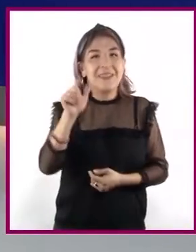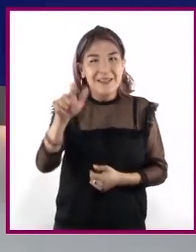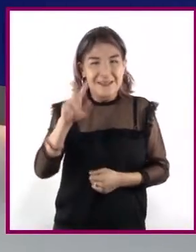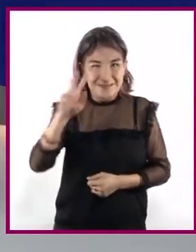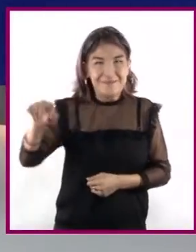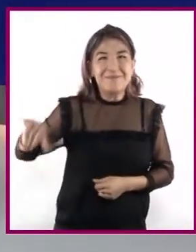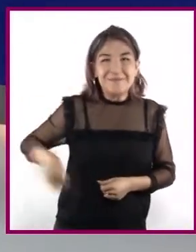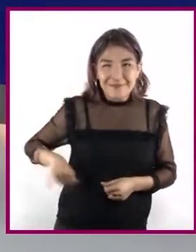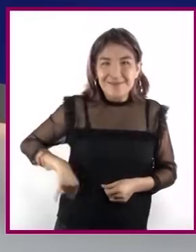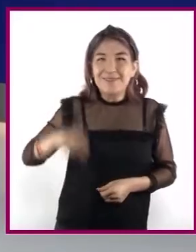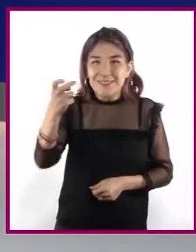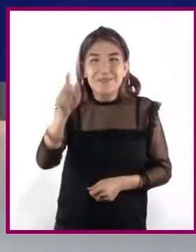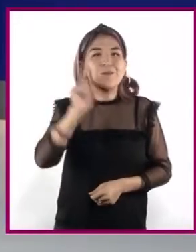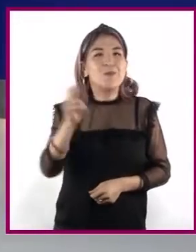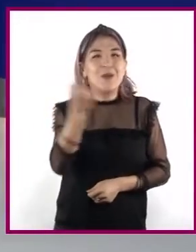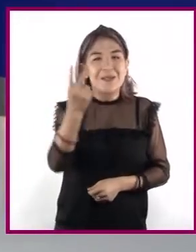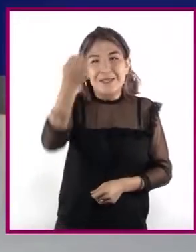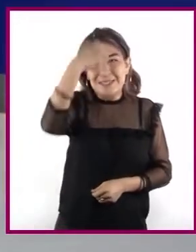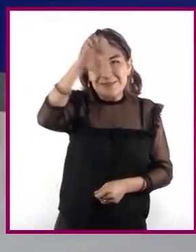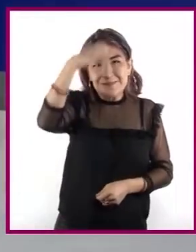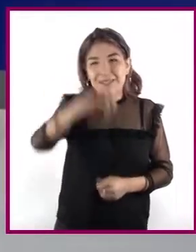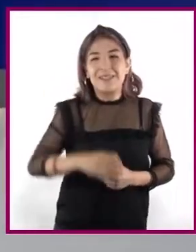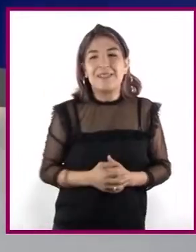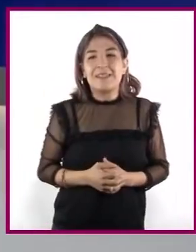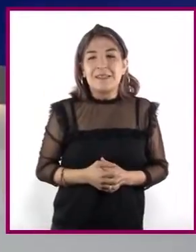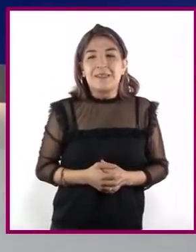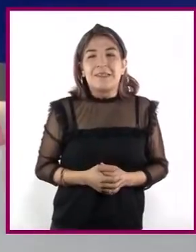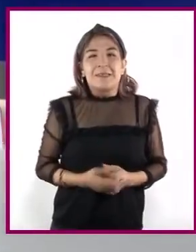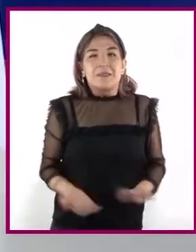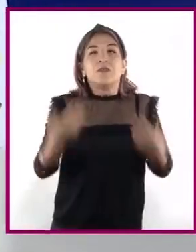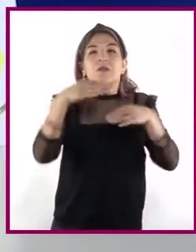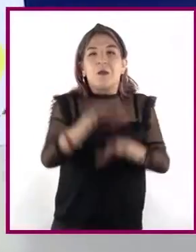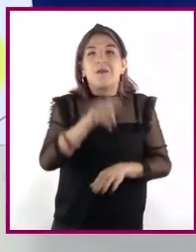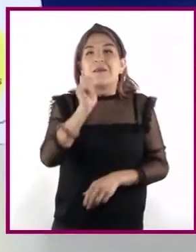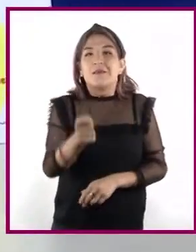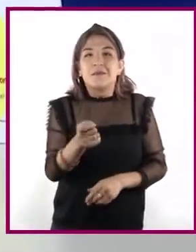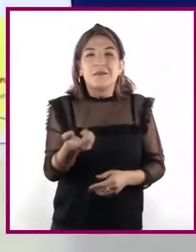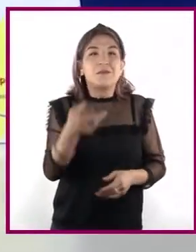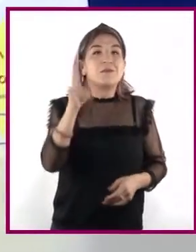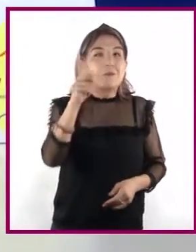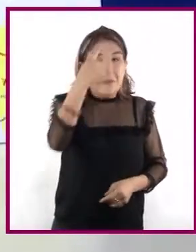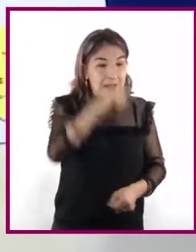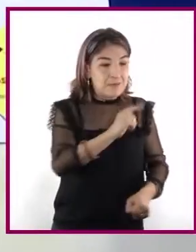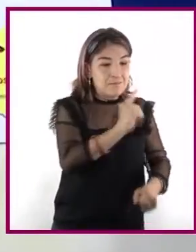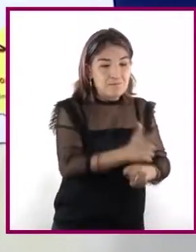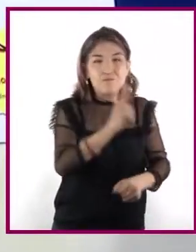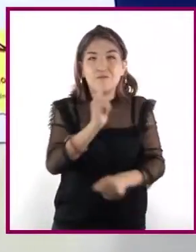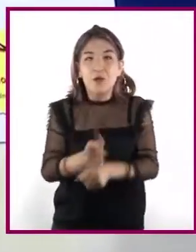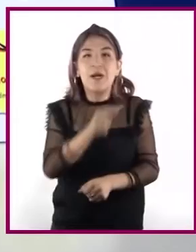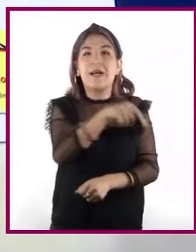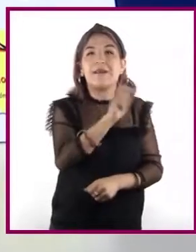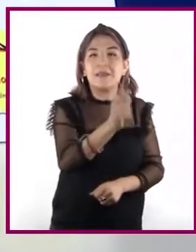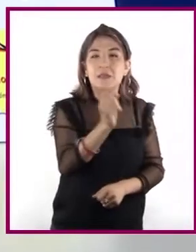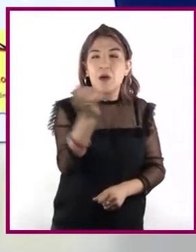Interesantes experiencias de Guadalupe y Frida en torno a las estrategias para identificar argumentos basados en